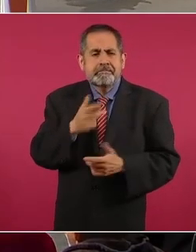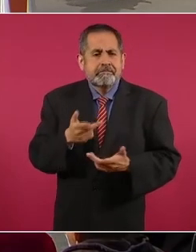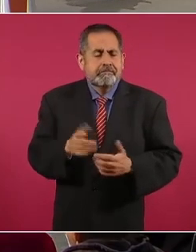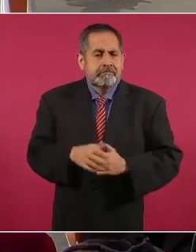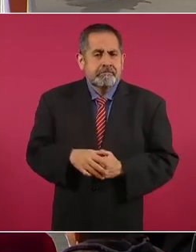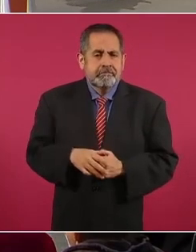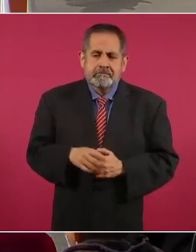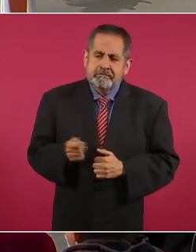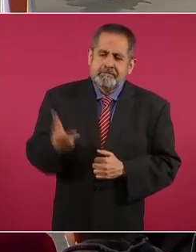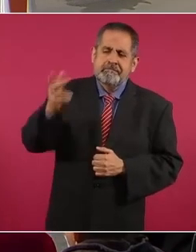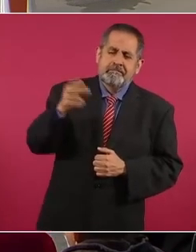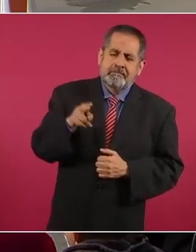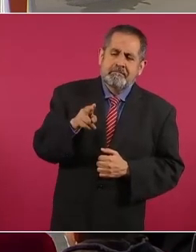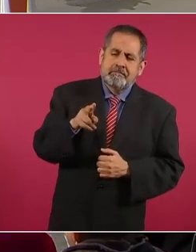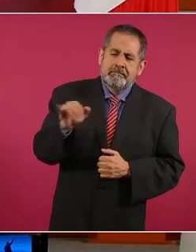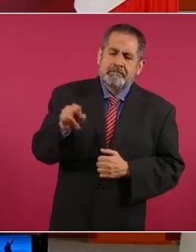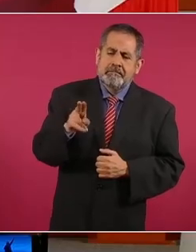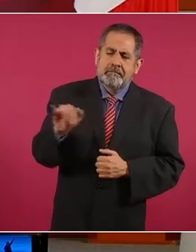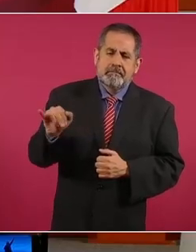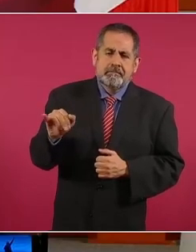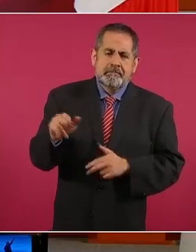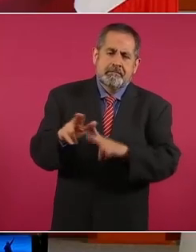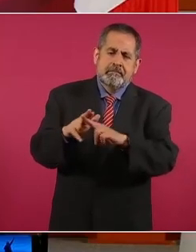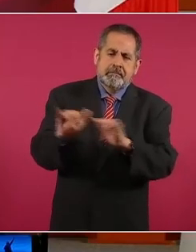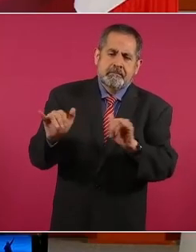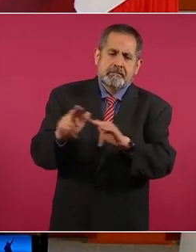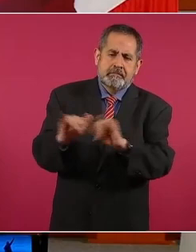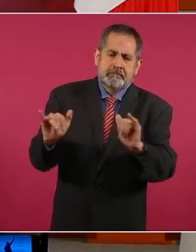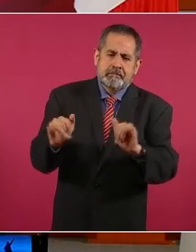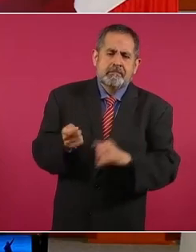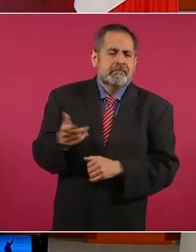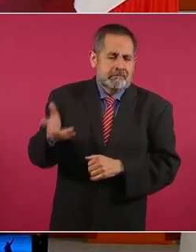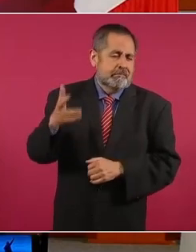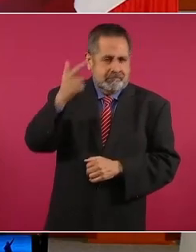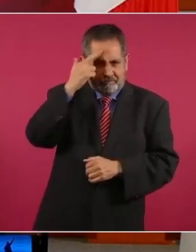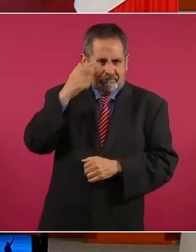Se les llamaba ninis de manera despectiva.